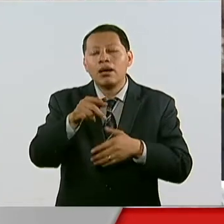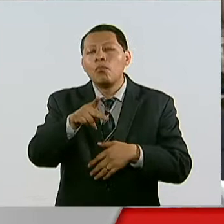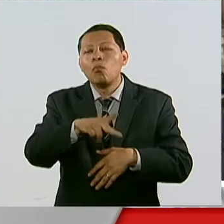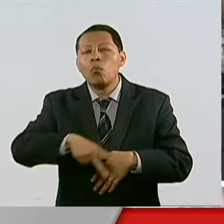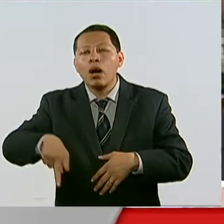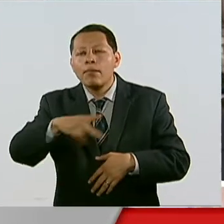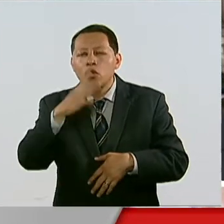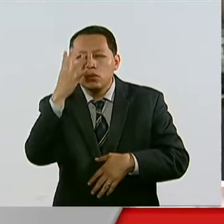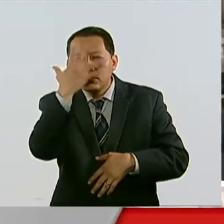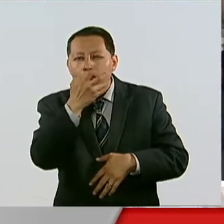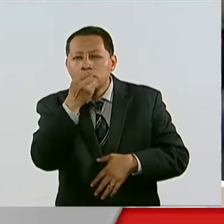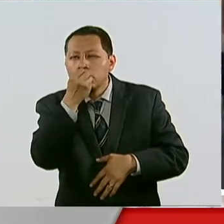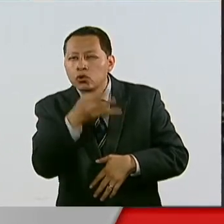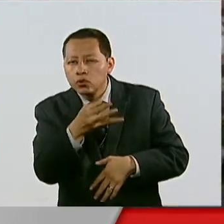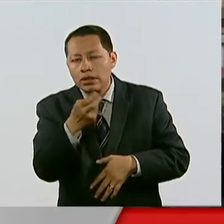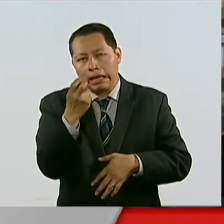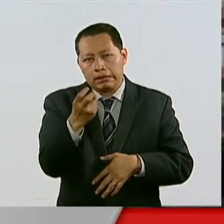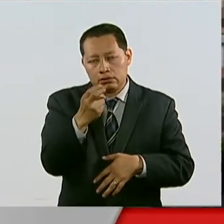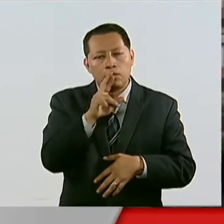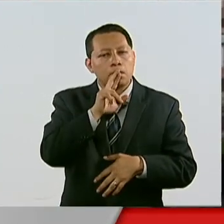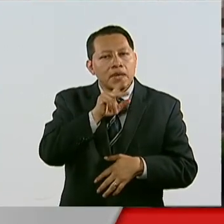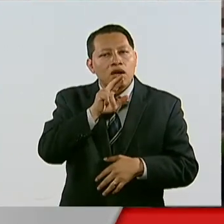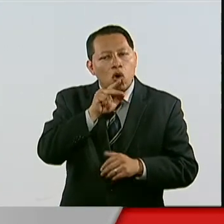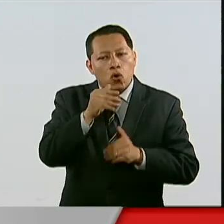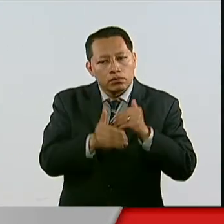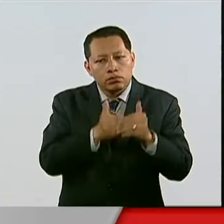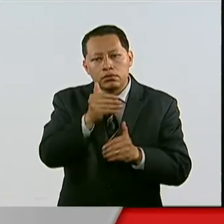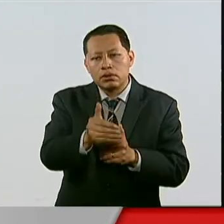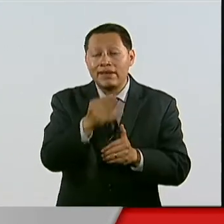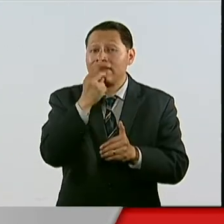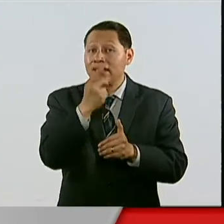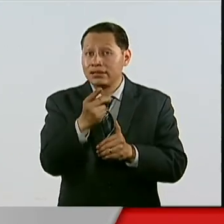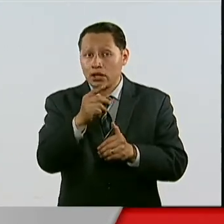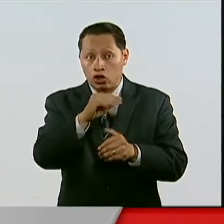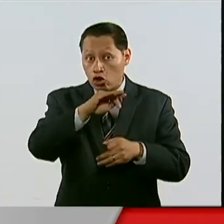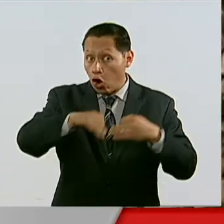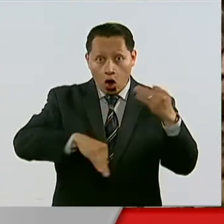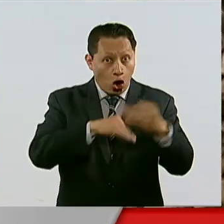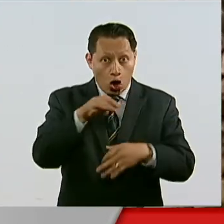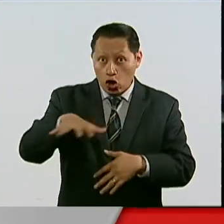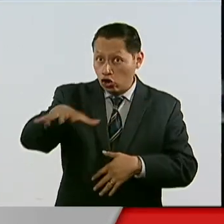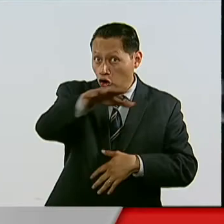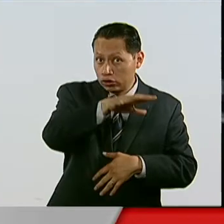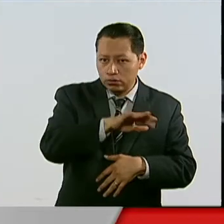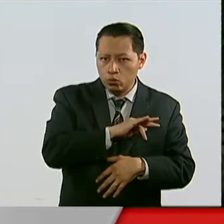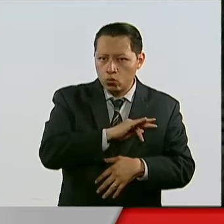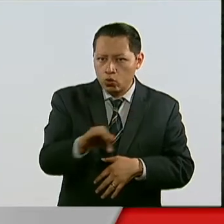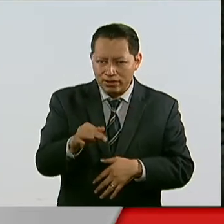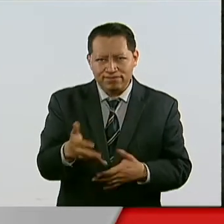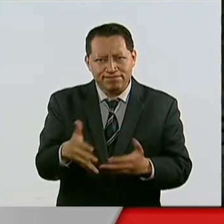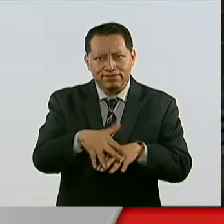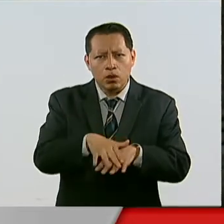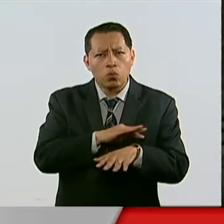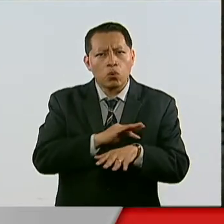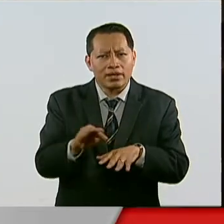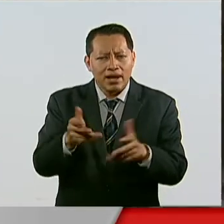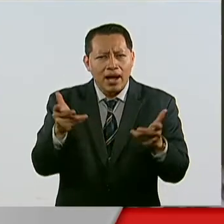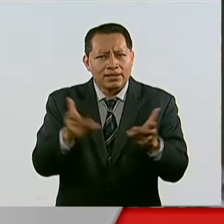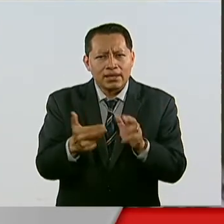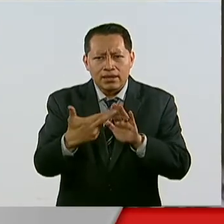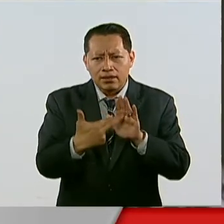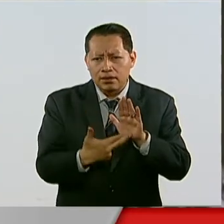mágicos. Señalaron también que con la colaboración de todos los sectores podría impulsarse una reglamentación que contribuya a